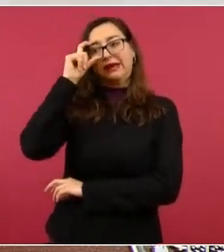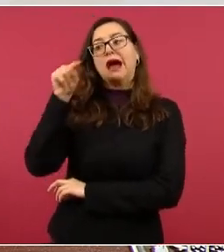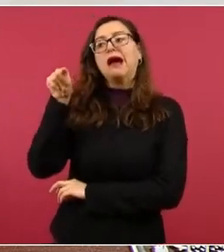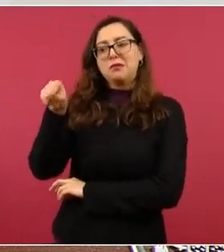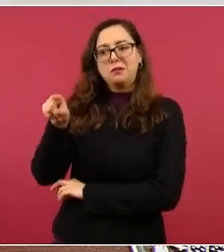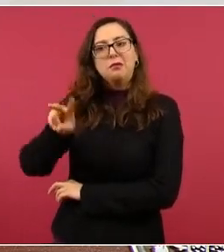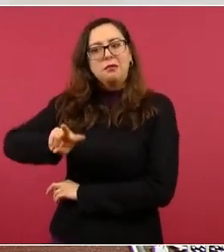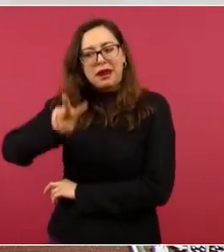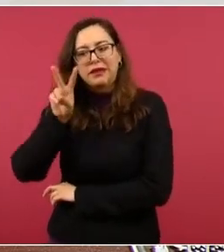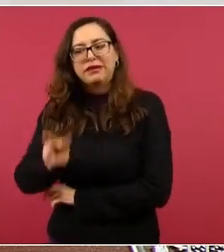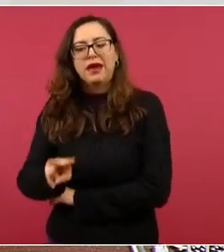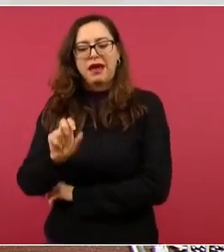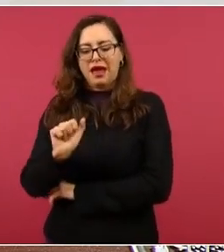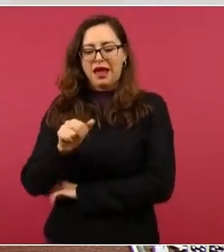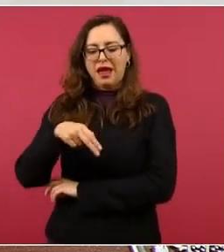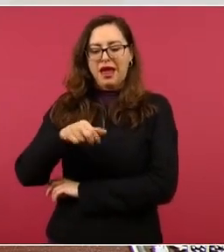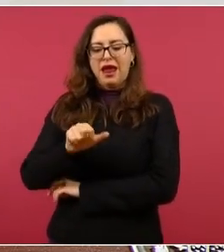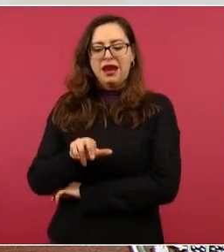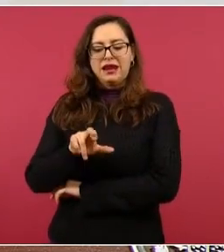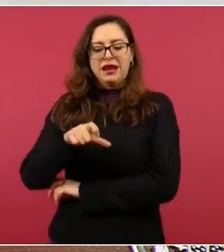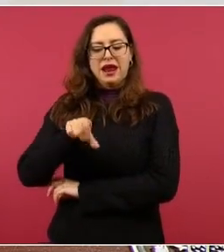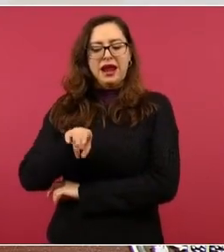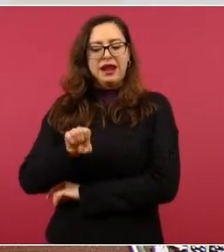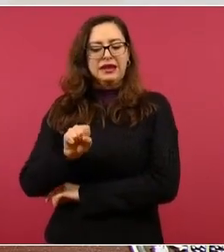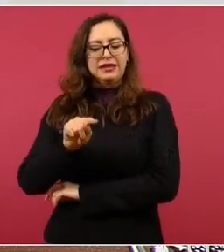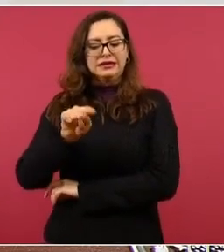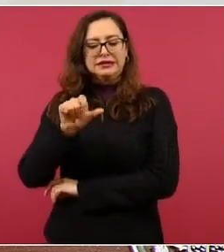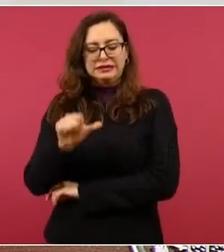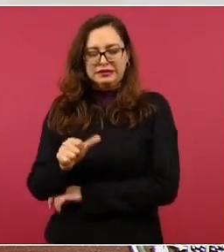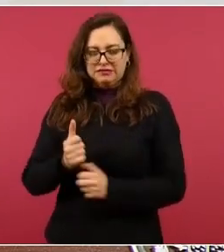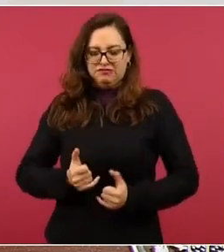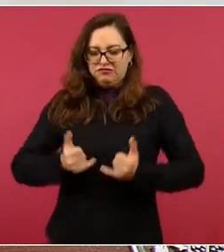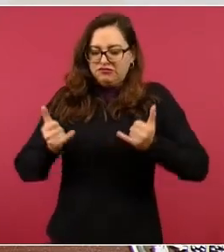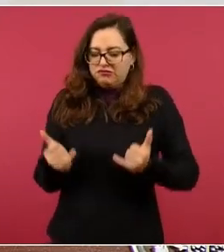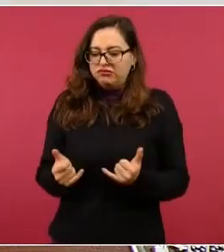que es uno de los mejores documentos